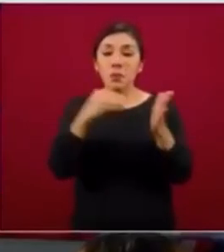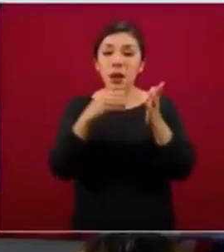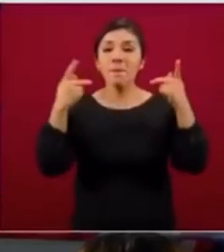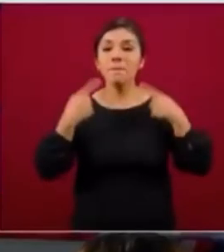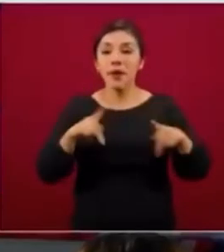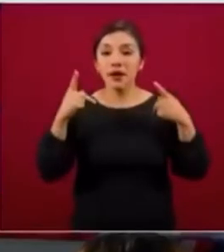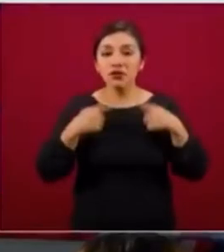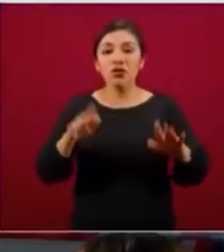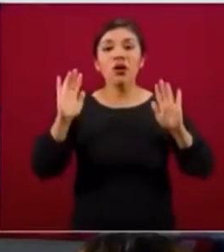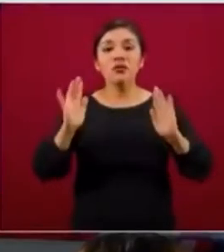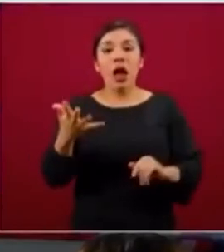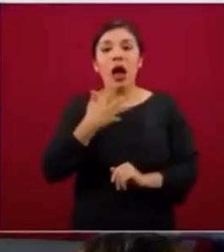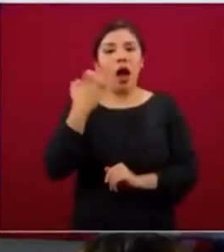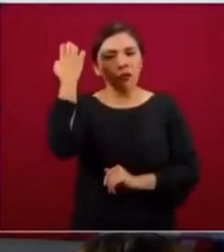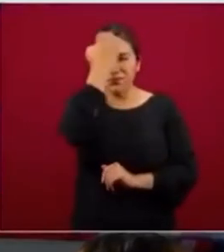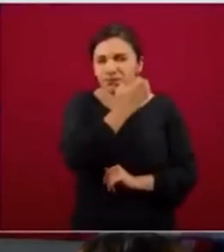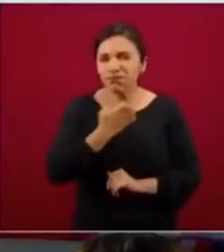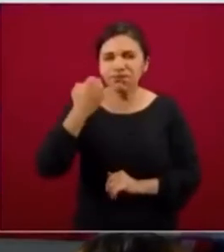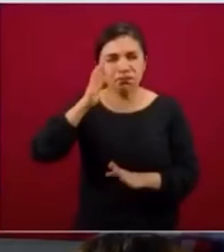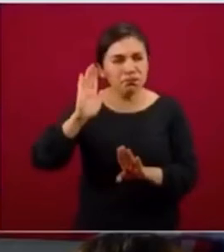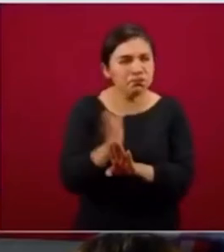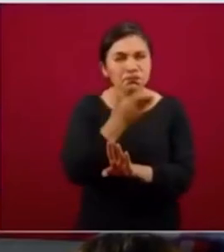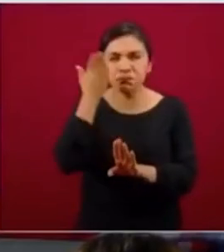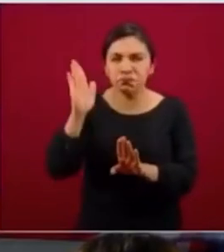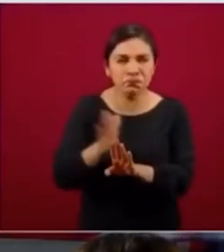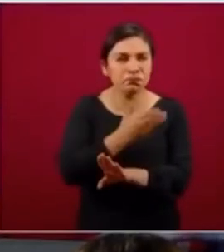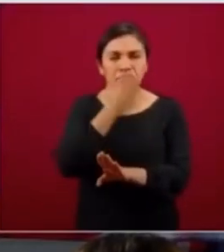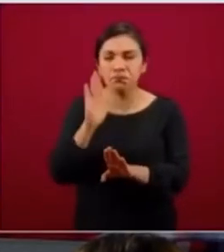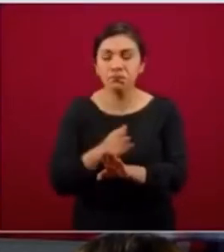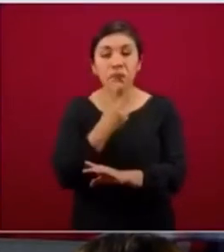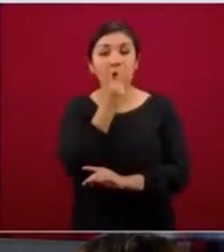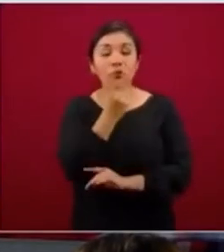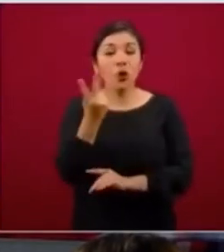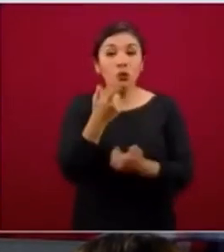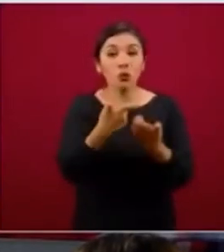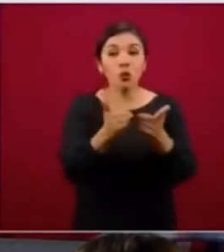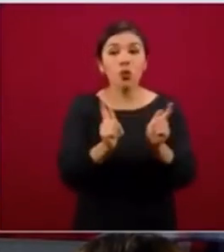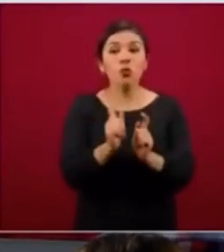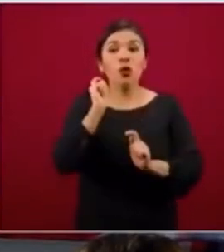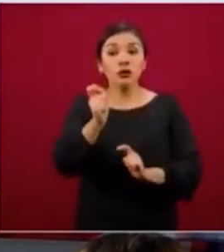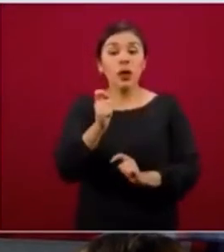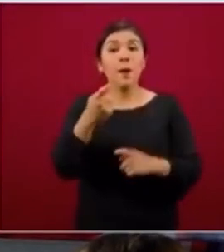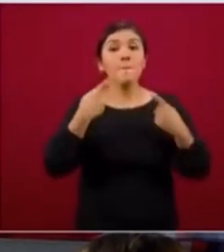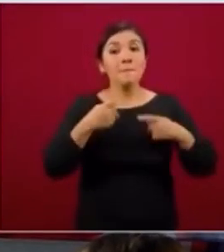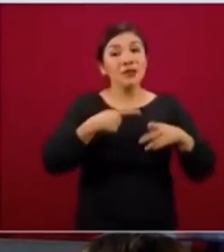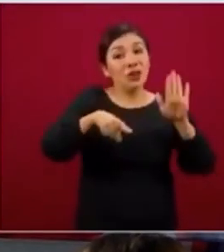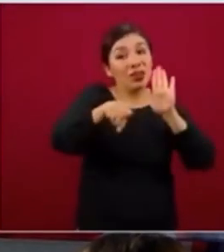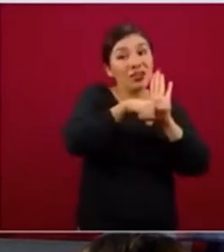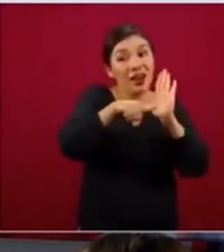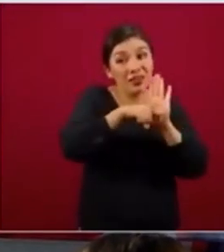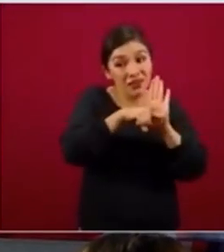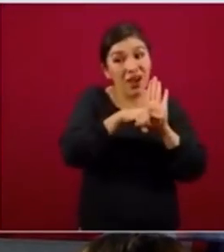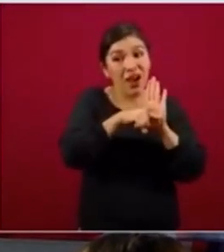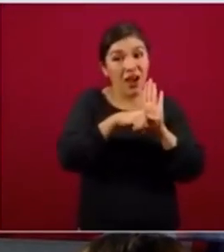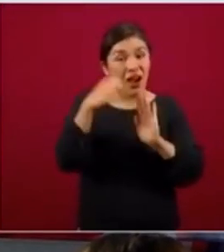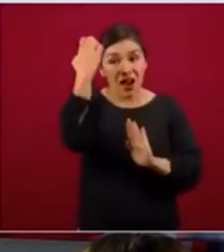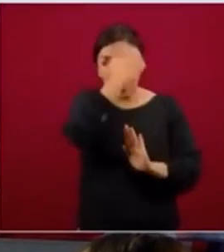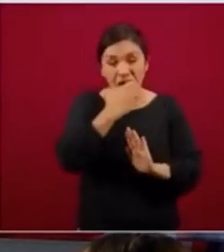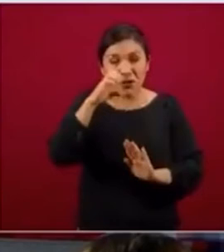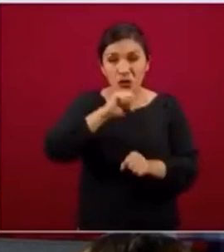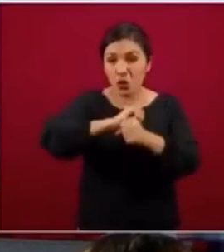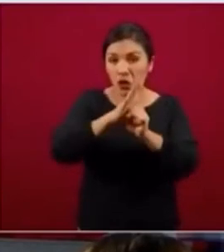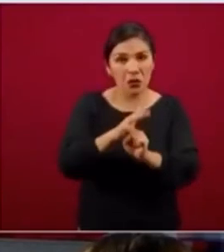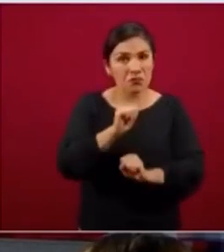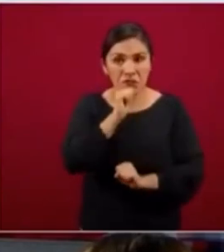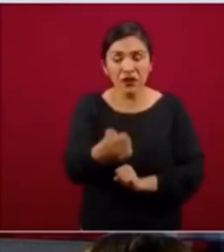que han sido estudiadas de estos dos grupos importantes, que serían las que han salido negativas a la prueba de SARS-CoV-2,